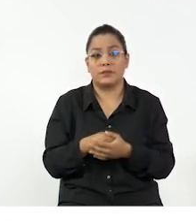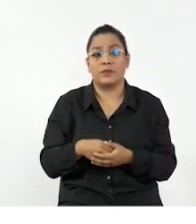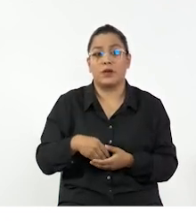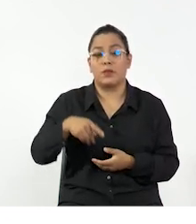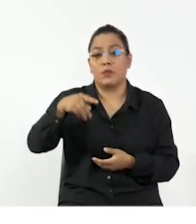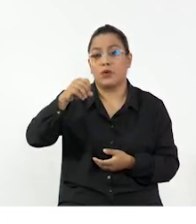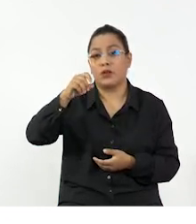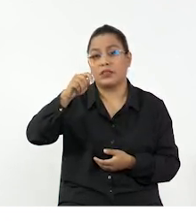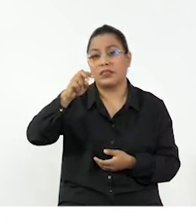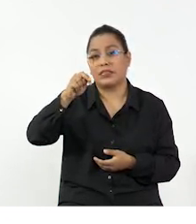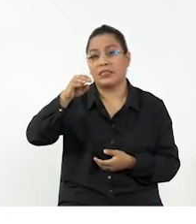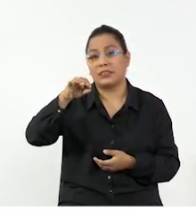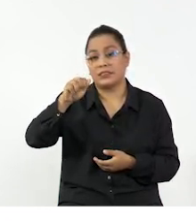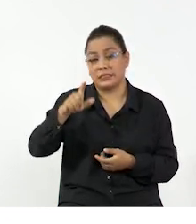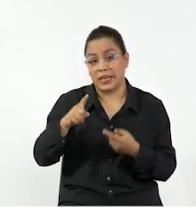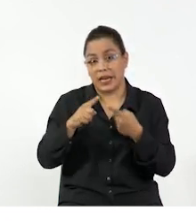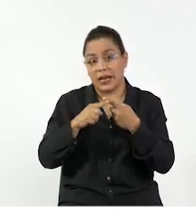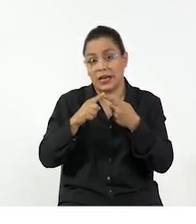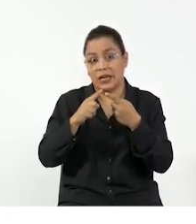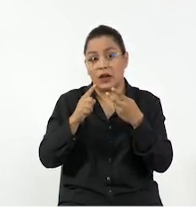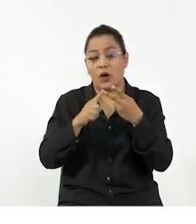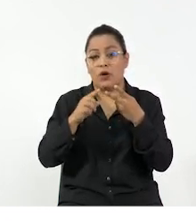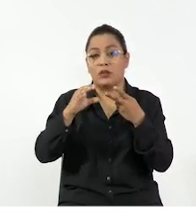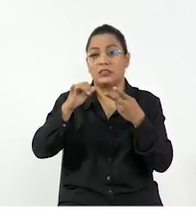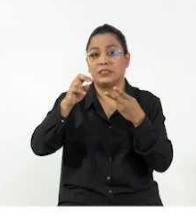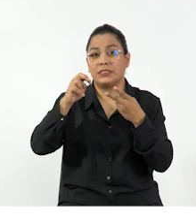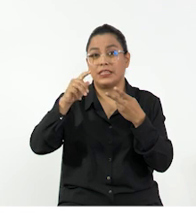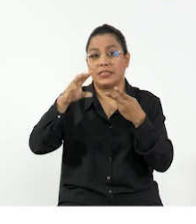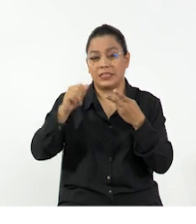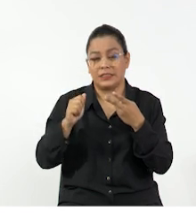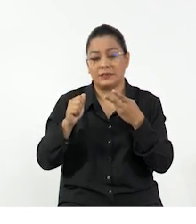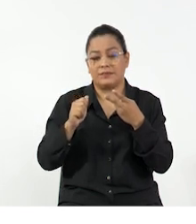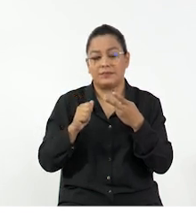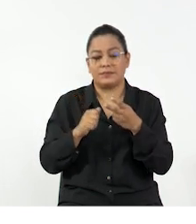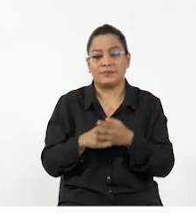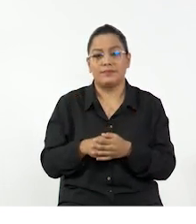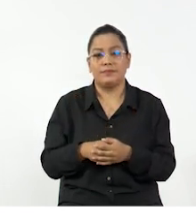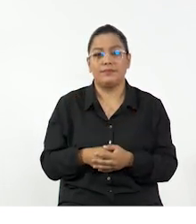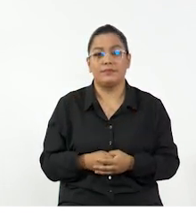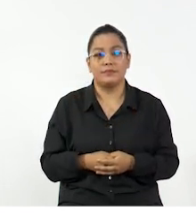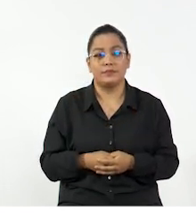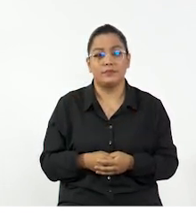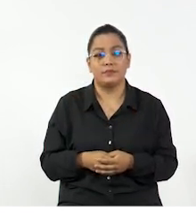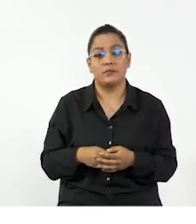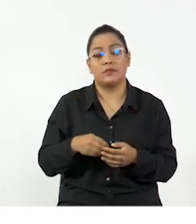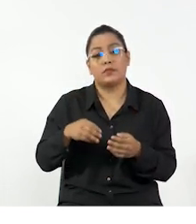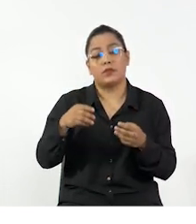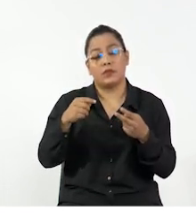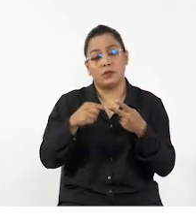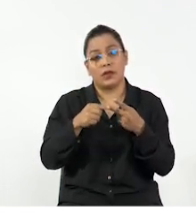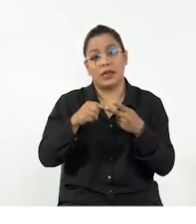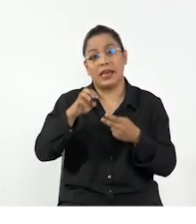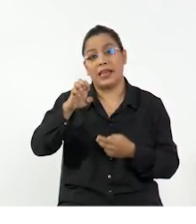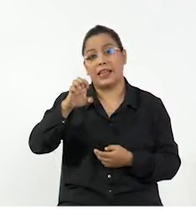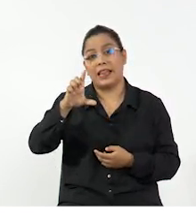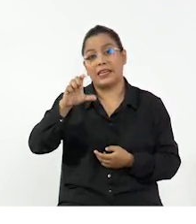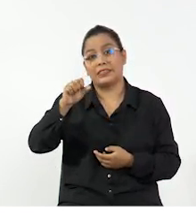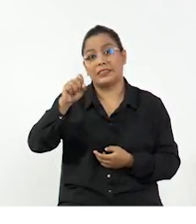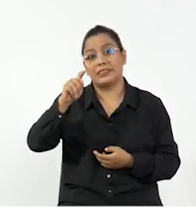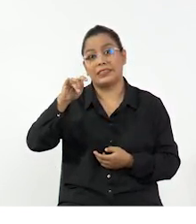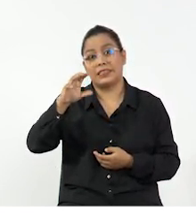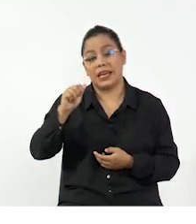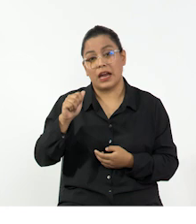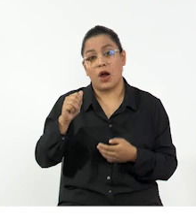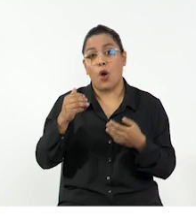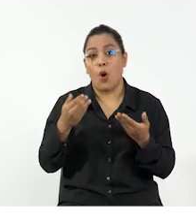potencial. Y aún la energía potencial la definimos como energía potencial gravitatoria, por un lado, y energía